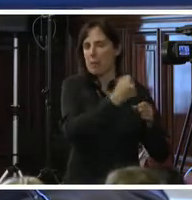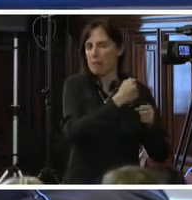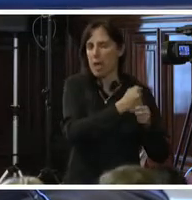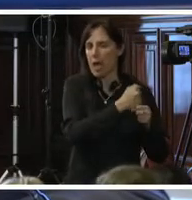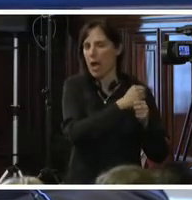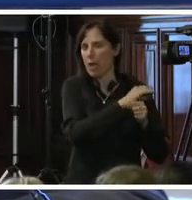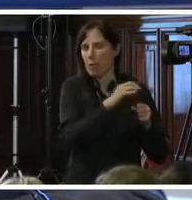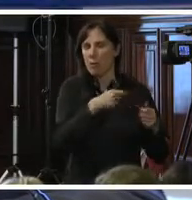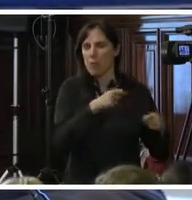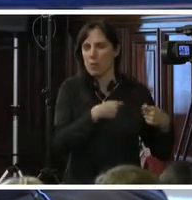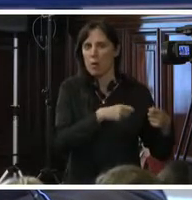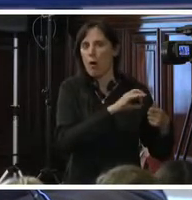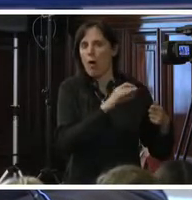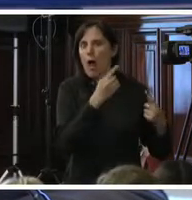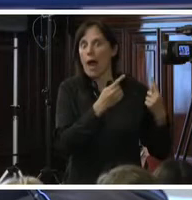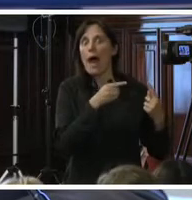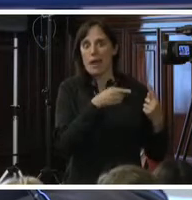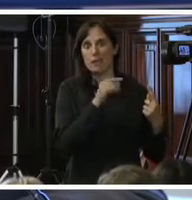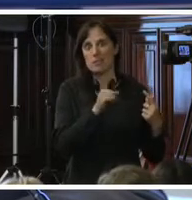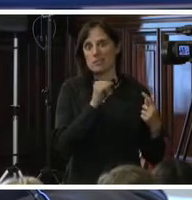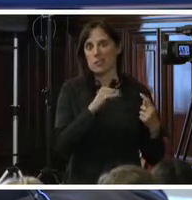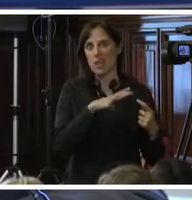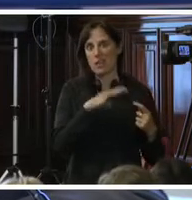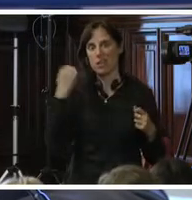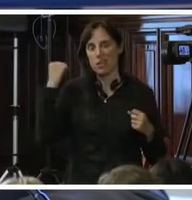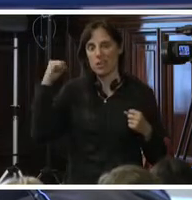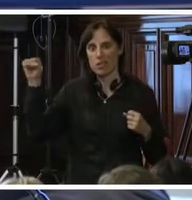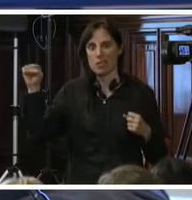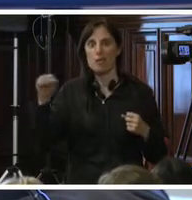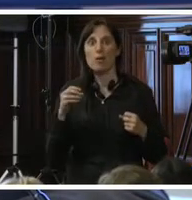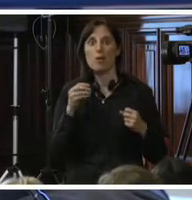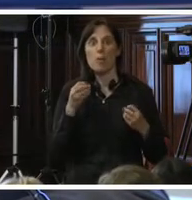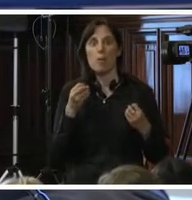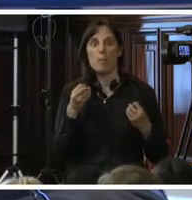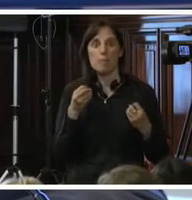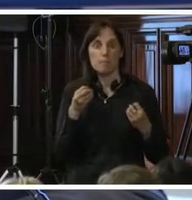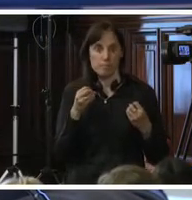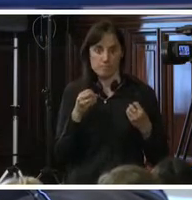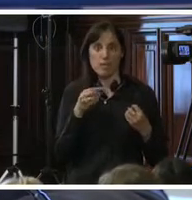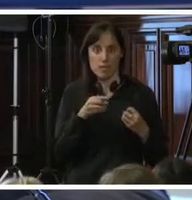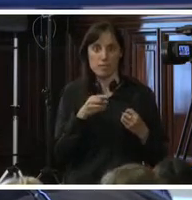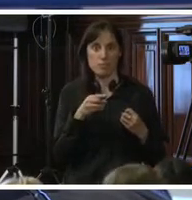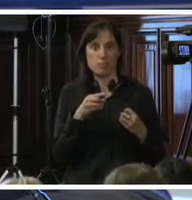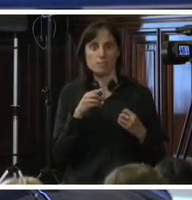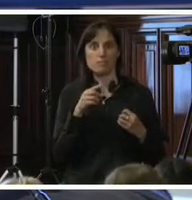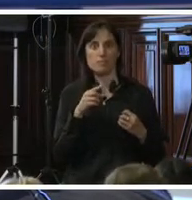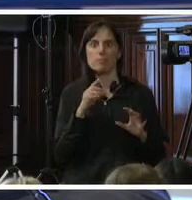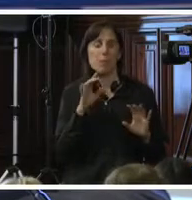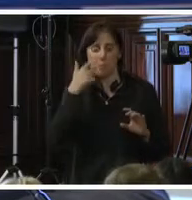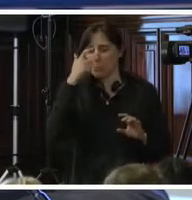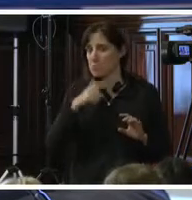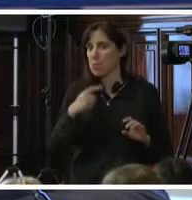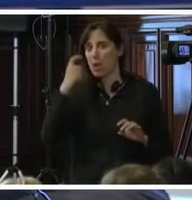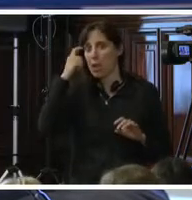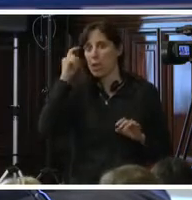fenómeno de la trata de personas. Y lo mismo para el ejercicio profesional del trabajo sexual. El simple ejercicio